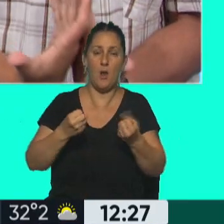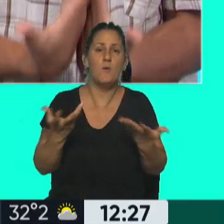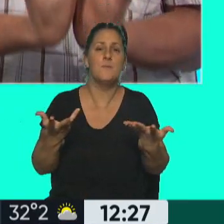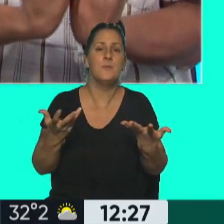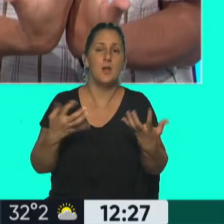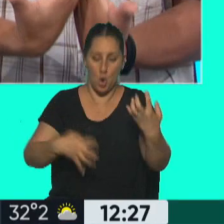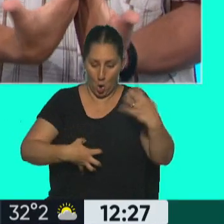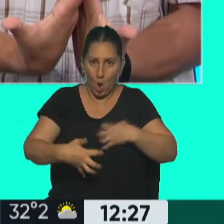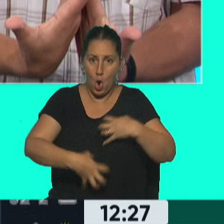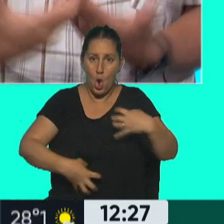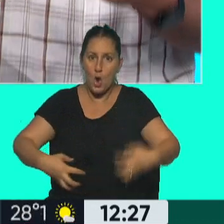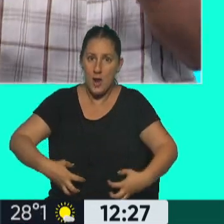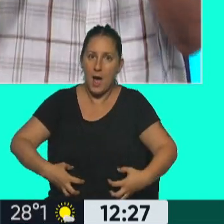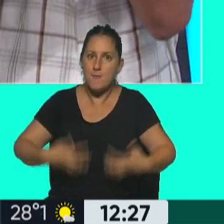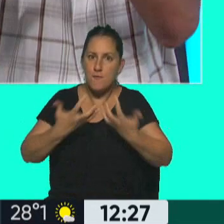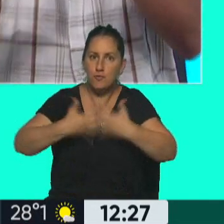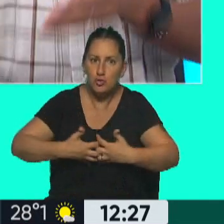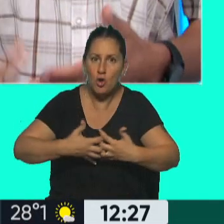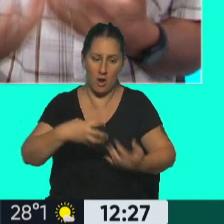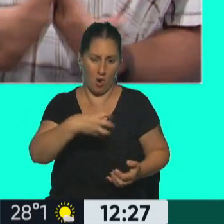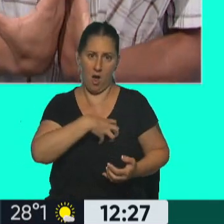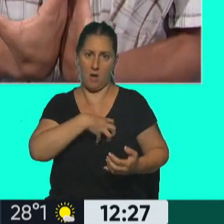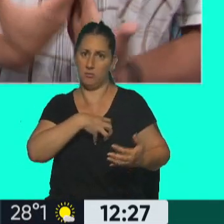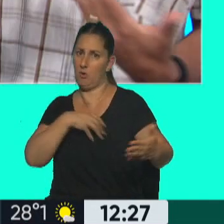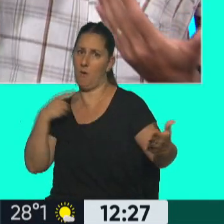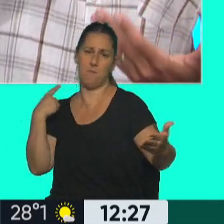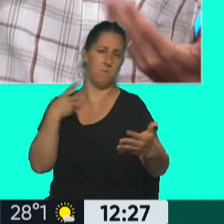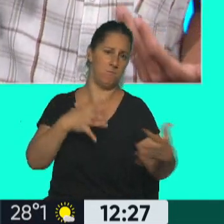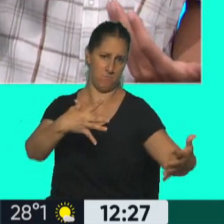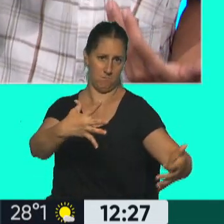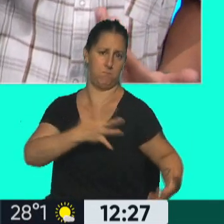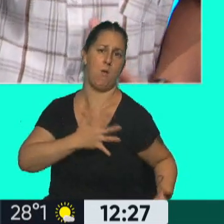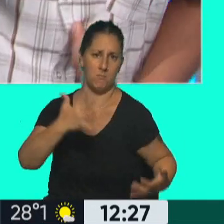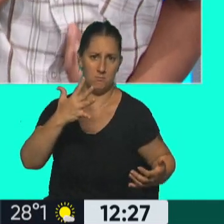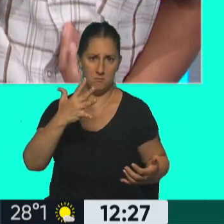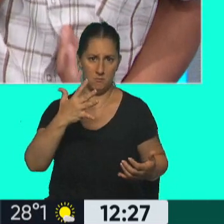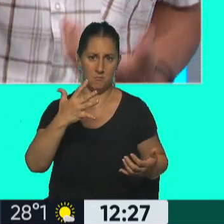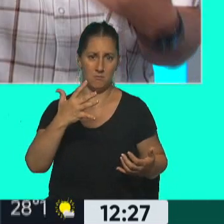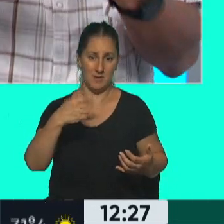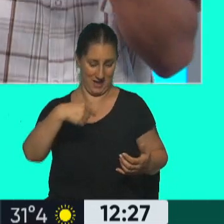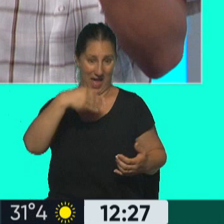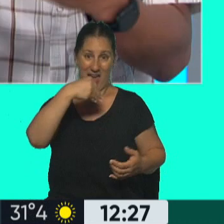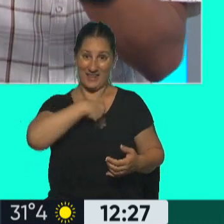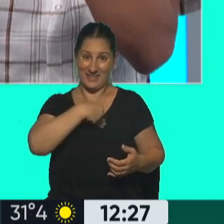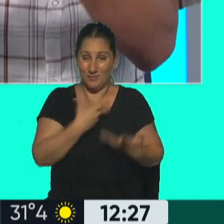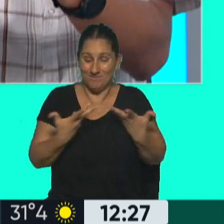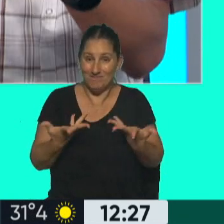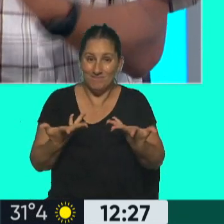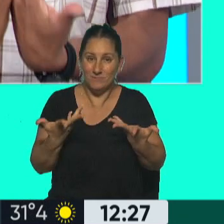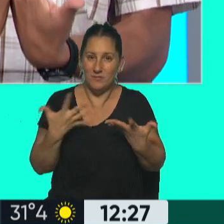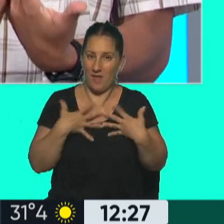órganos internos juegan un montón. El corazón, pum, tortazo contra la parrilla costal, porque no tiene cinturón de seguridad. Digo,